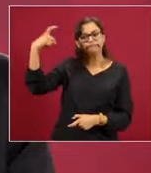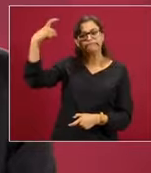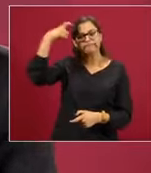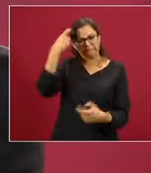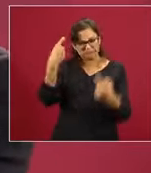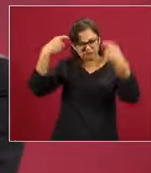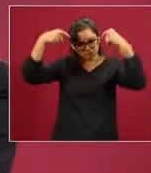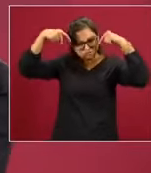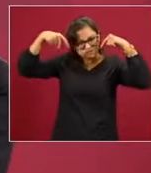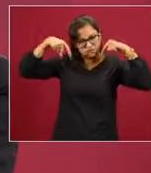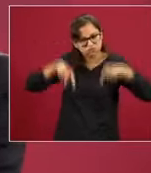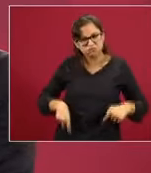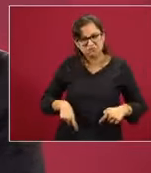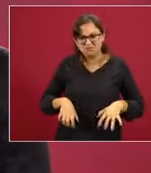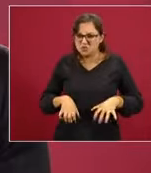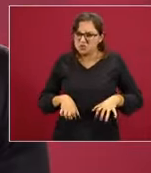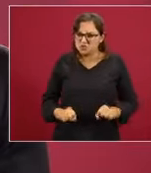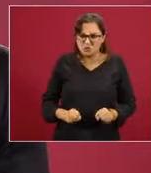Entonces, por eso